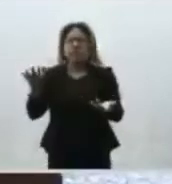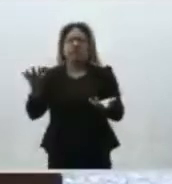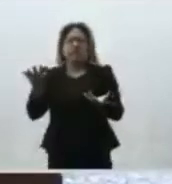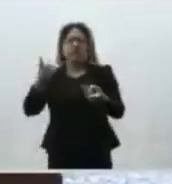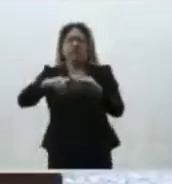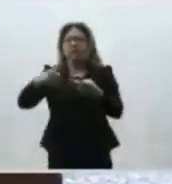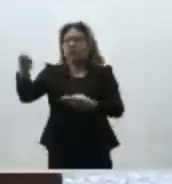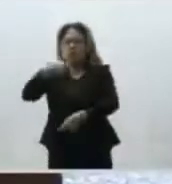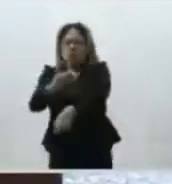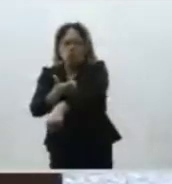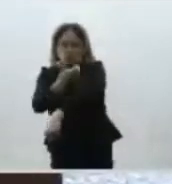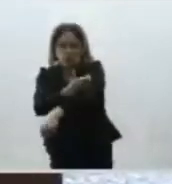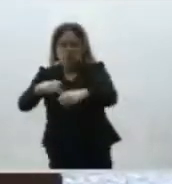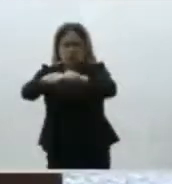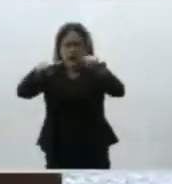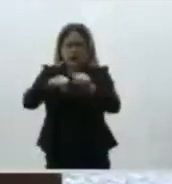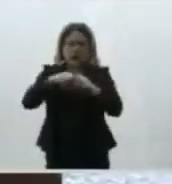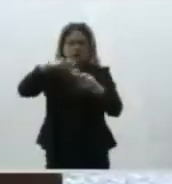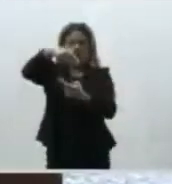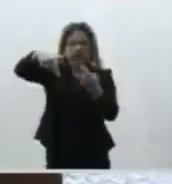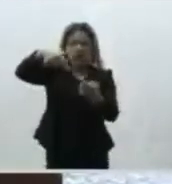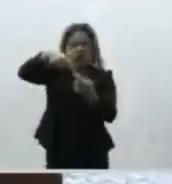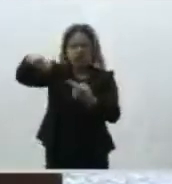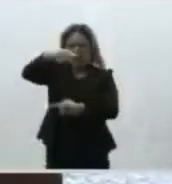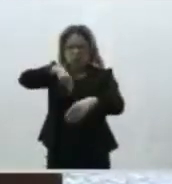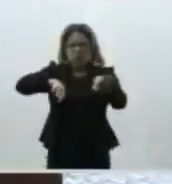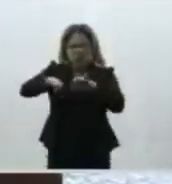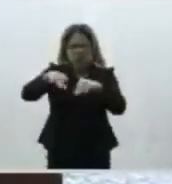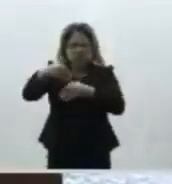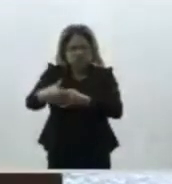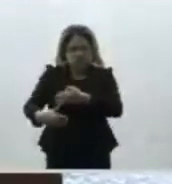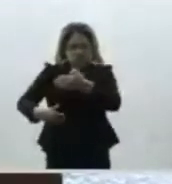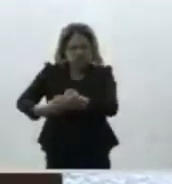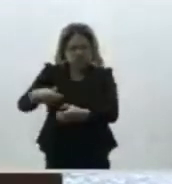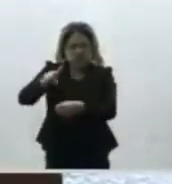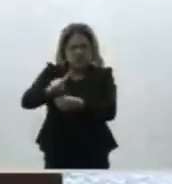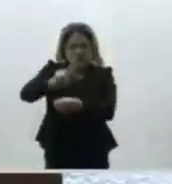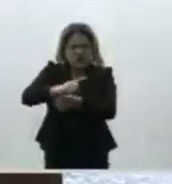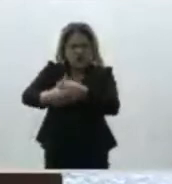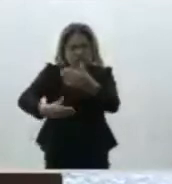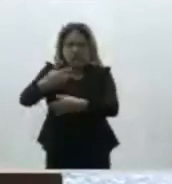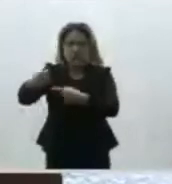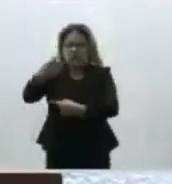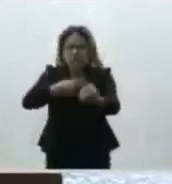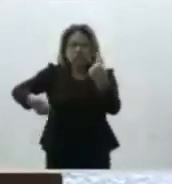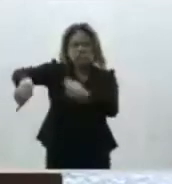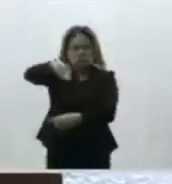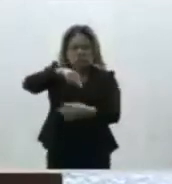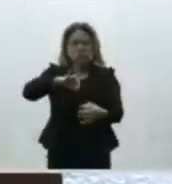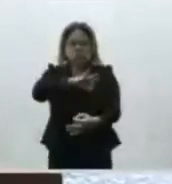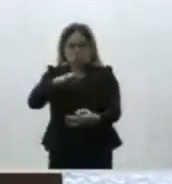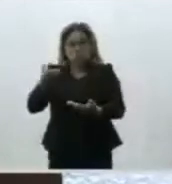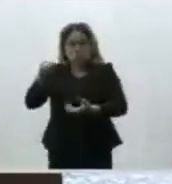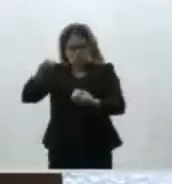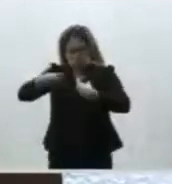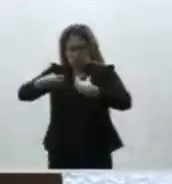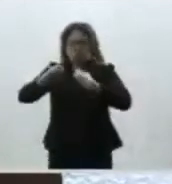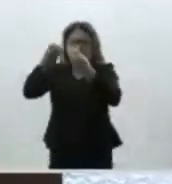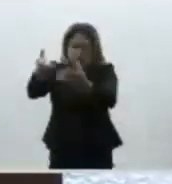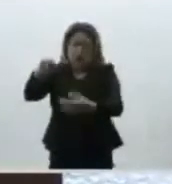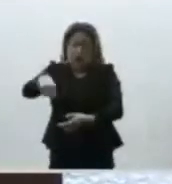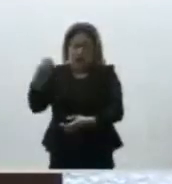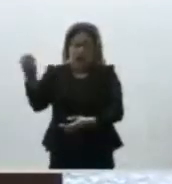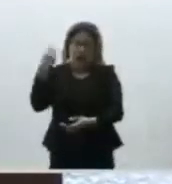quienes como mis compañeros de la sala regional tenemos la tarea del día a día de juzgar ese tipo de asuntos eso espero que nos aporten estos